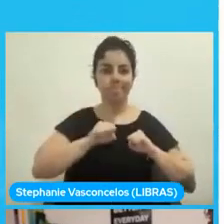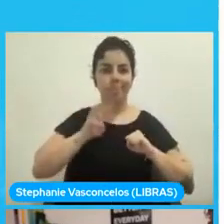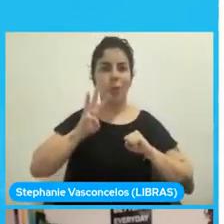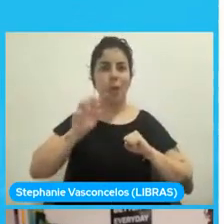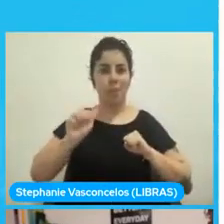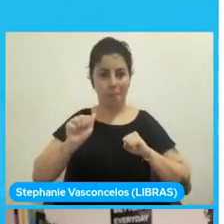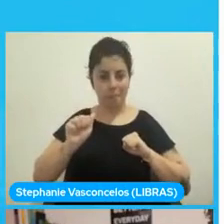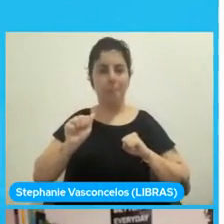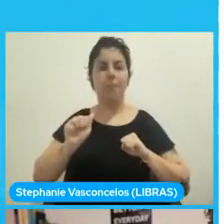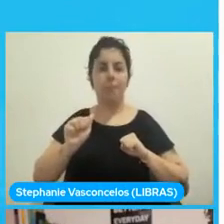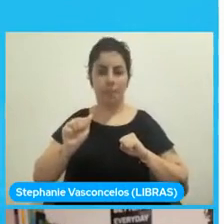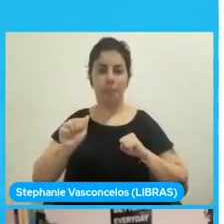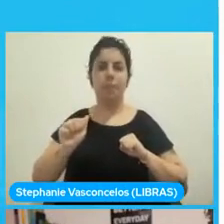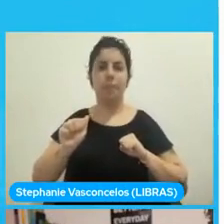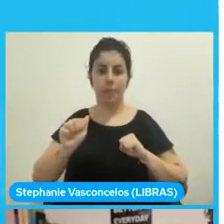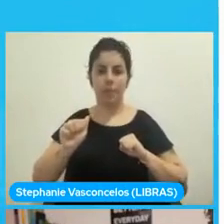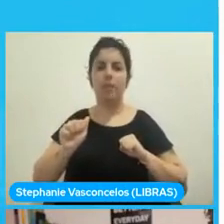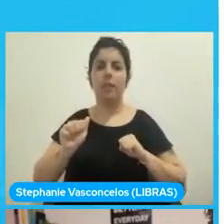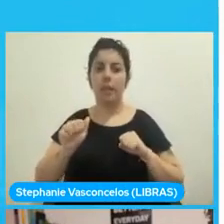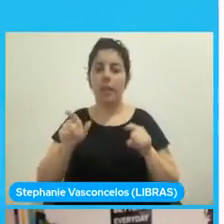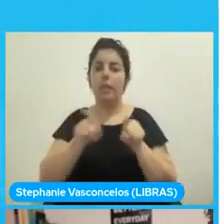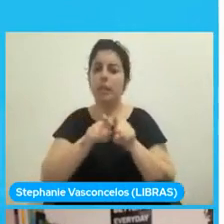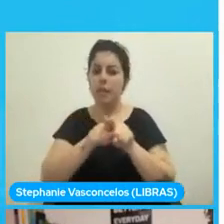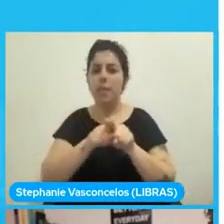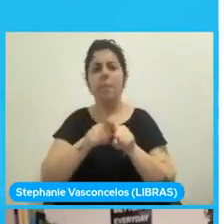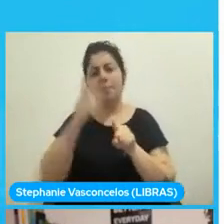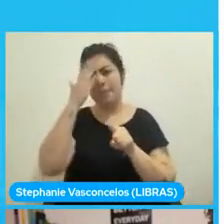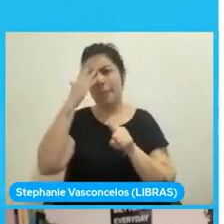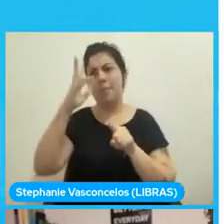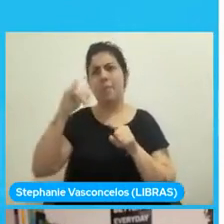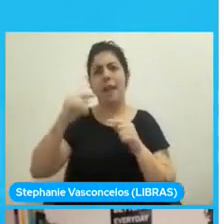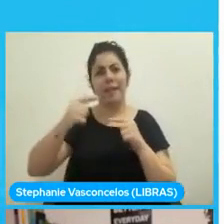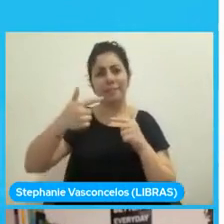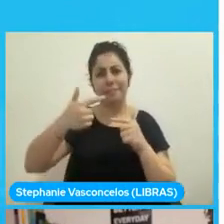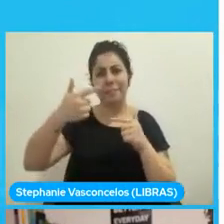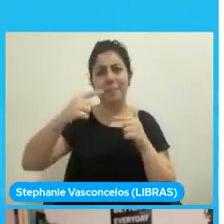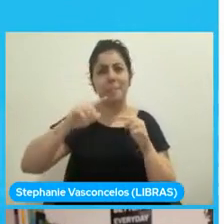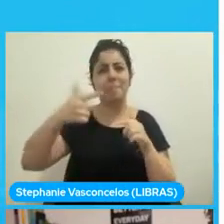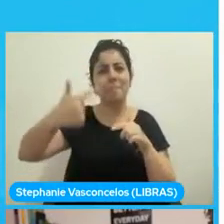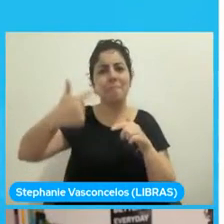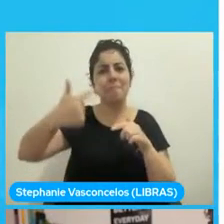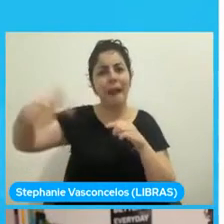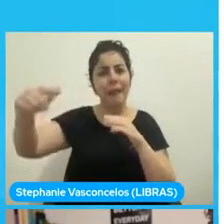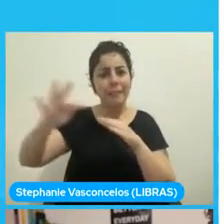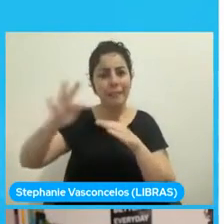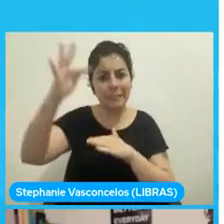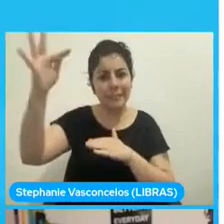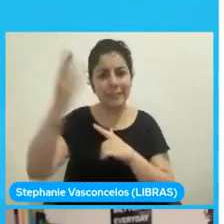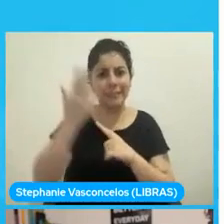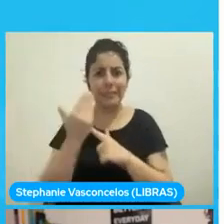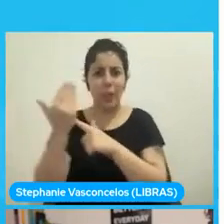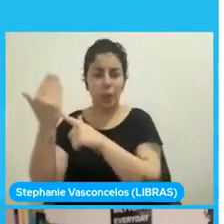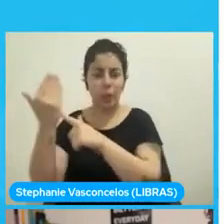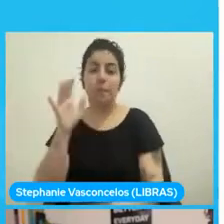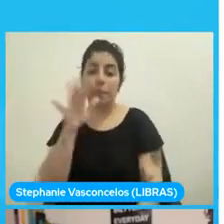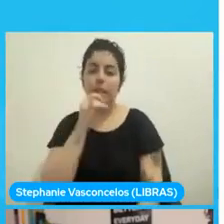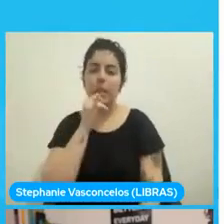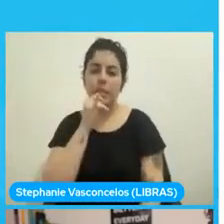vienen en progreso. Tecnologías, pero entre los casos de usos